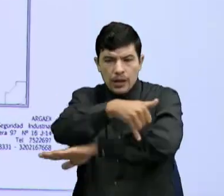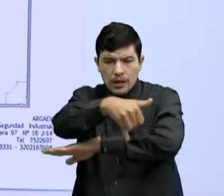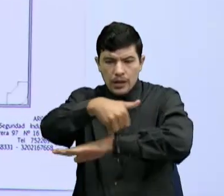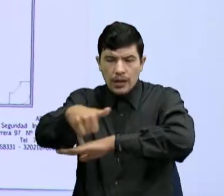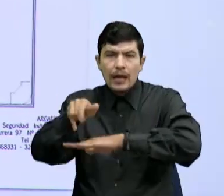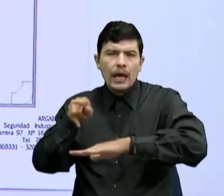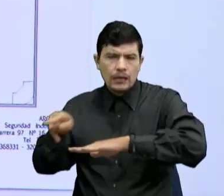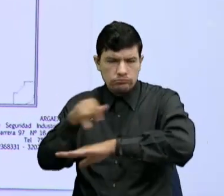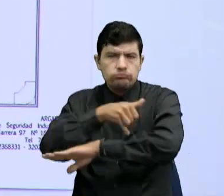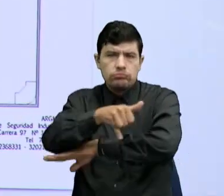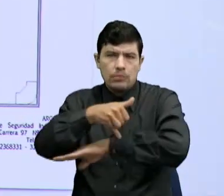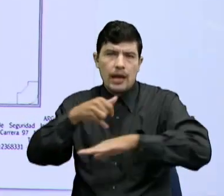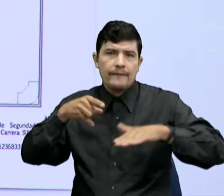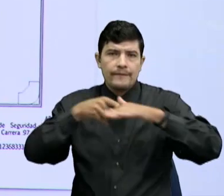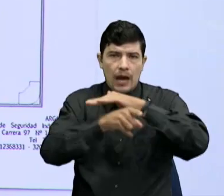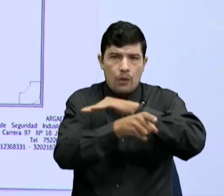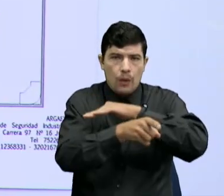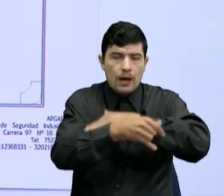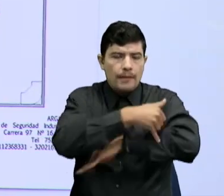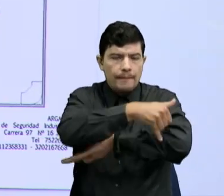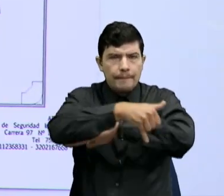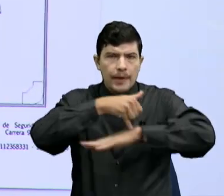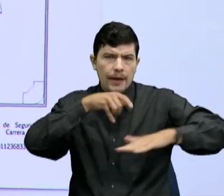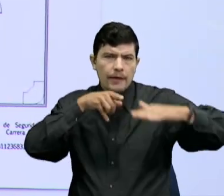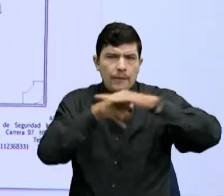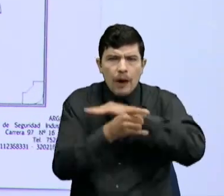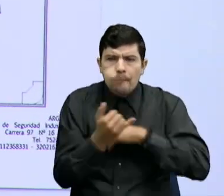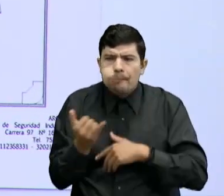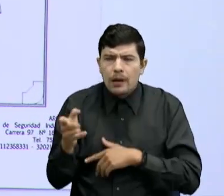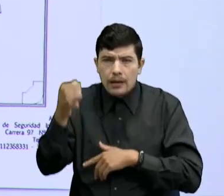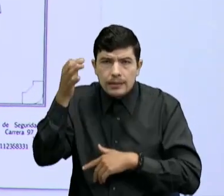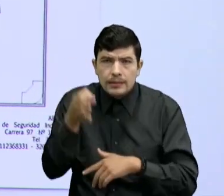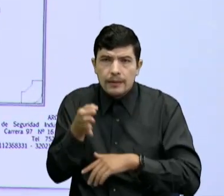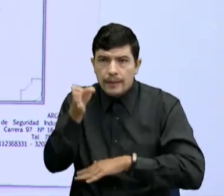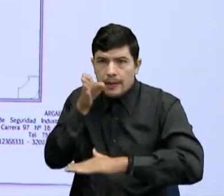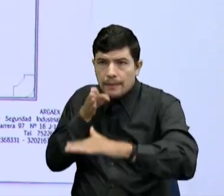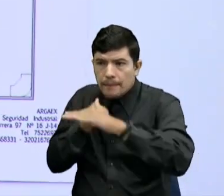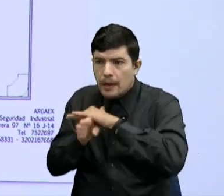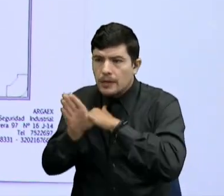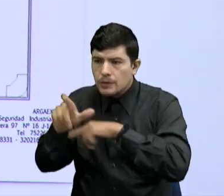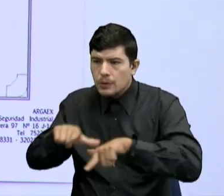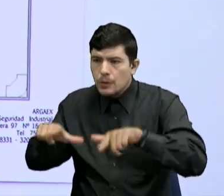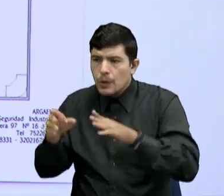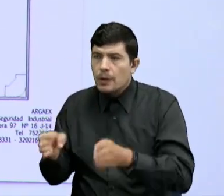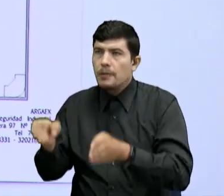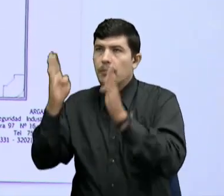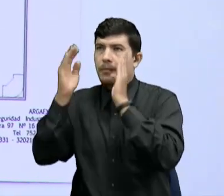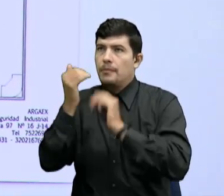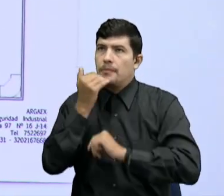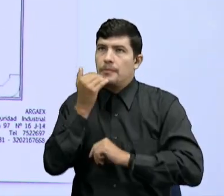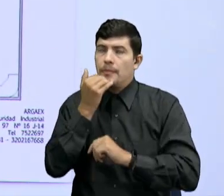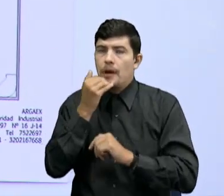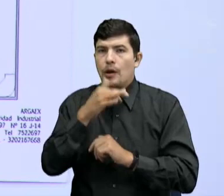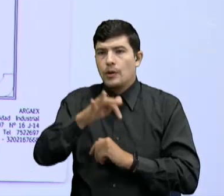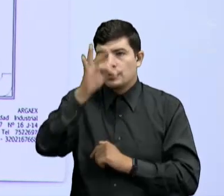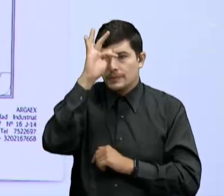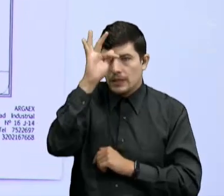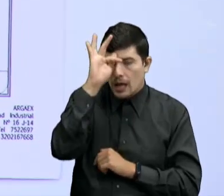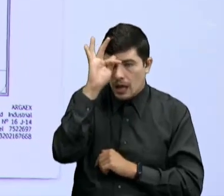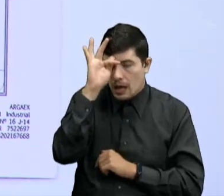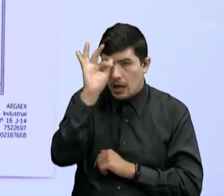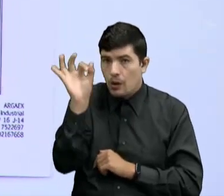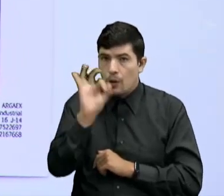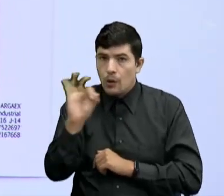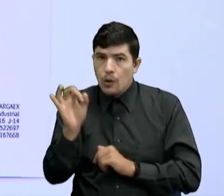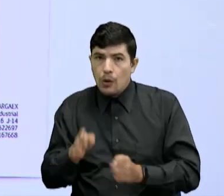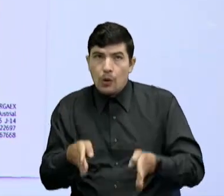plano de evacuación Los planos de evacuación Los vas a encontrar Siempre que llegues A un sitio Llámese El hospital Un